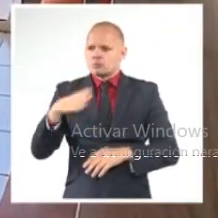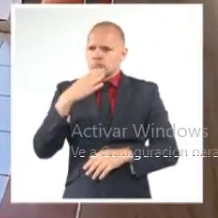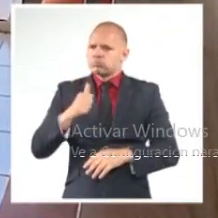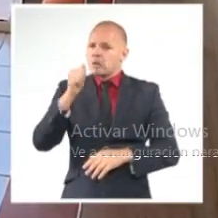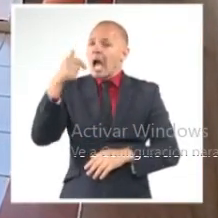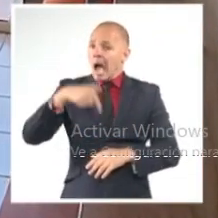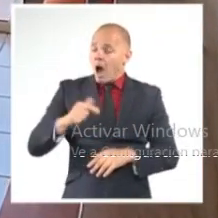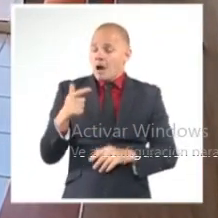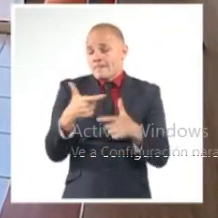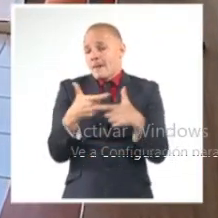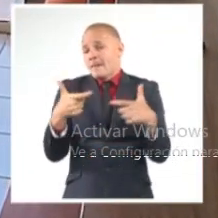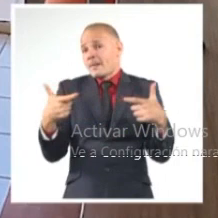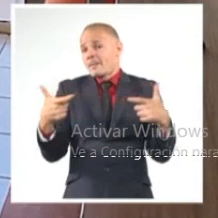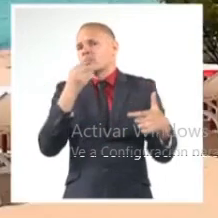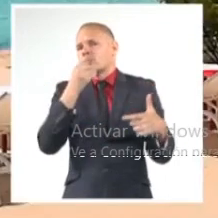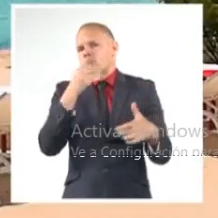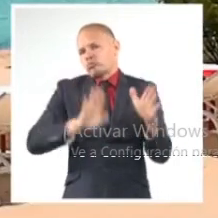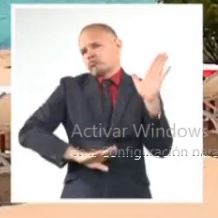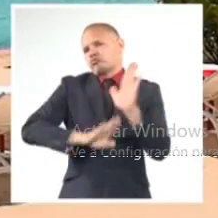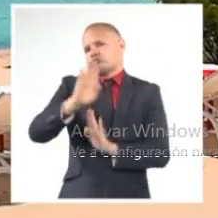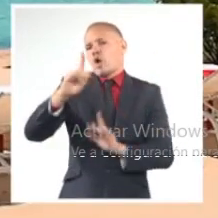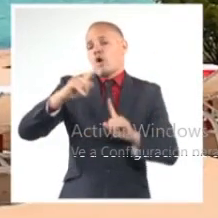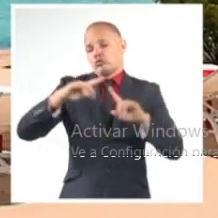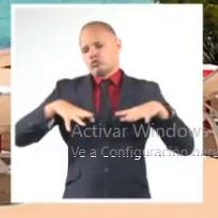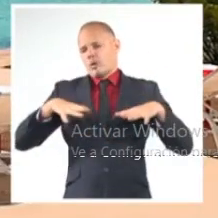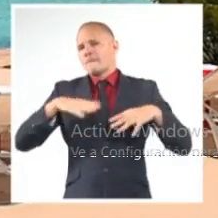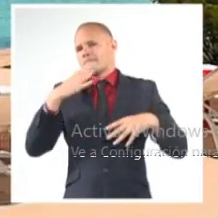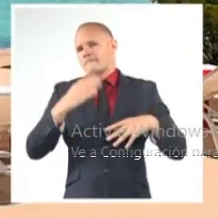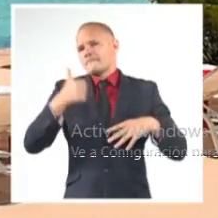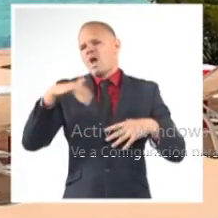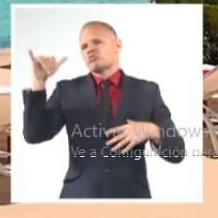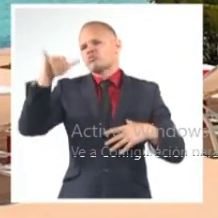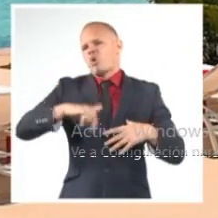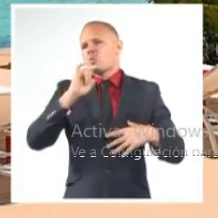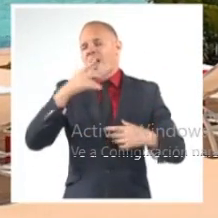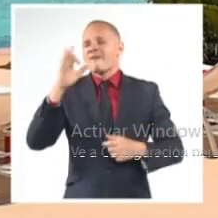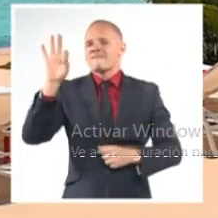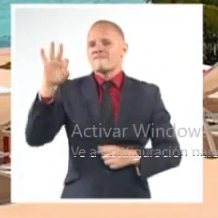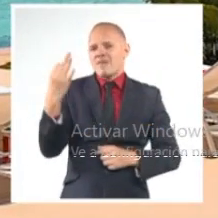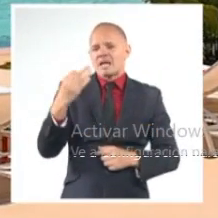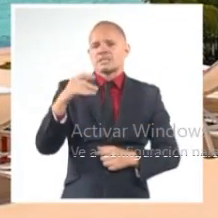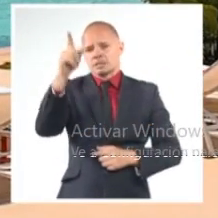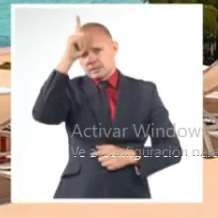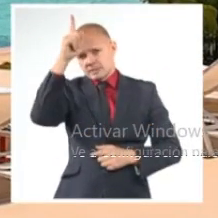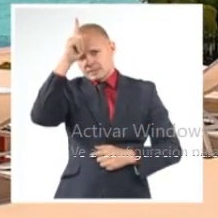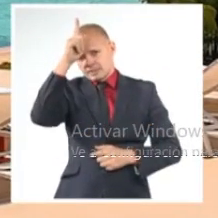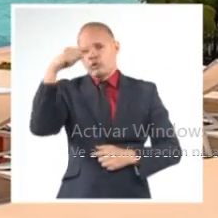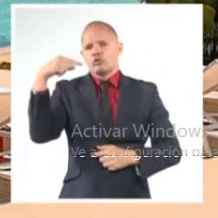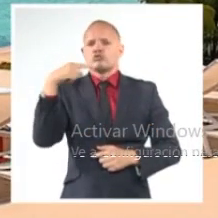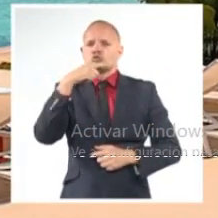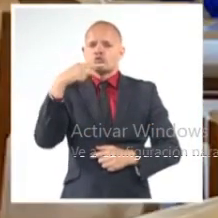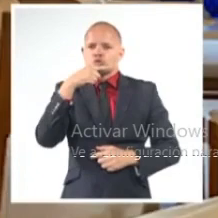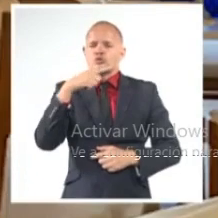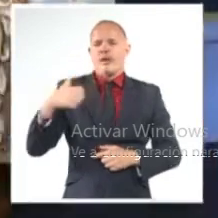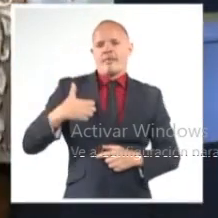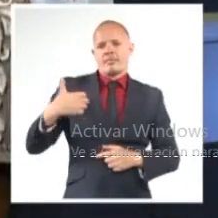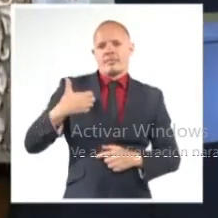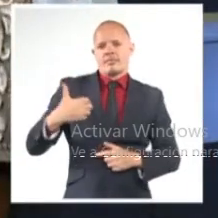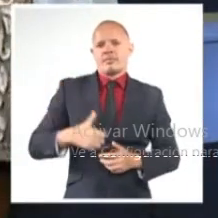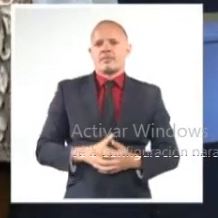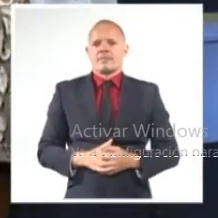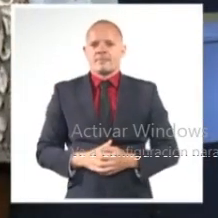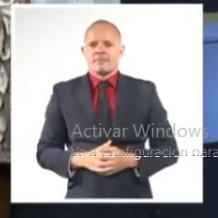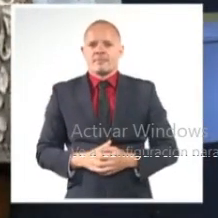alternativas para crecer, en especial con el turismo proveniente de Francia, Alemania, Rusia y Canadá.